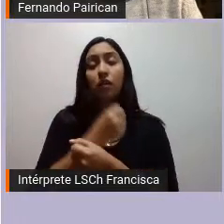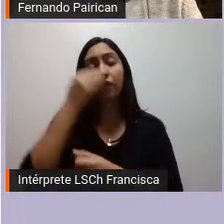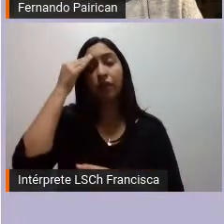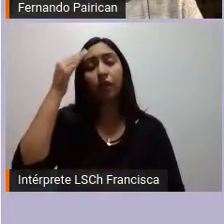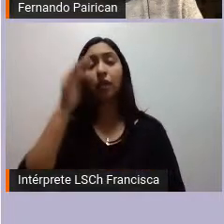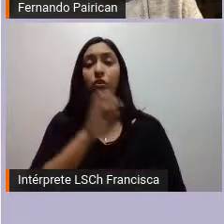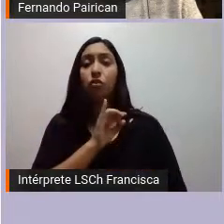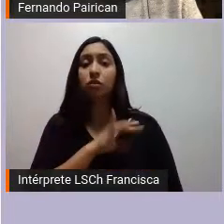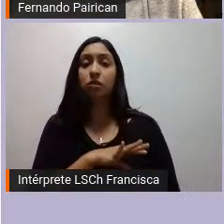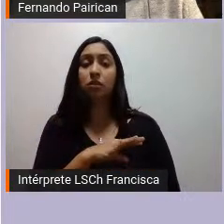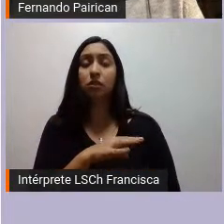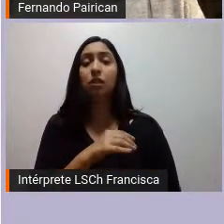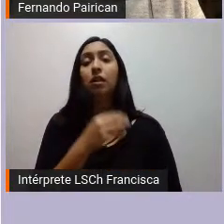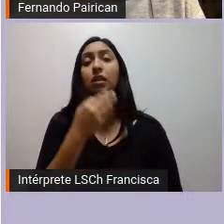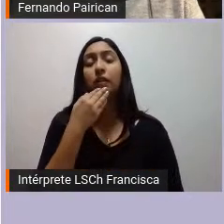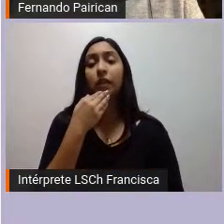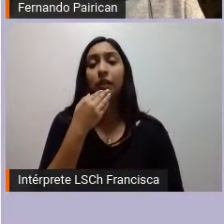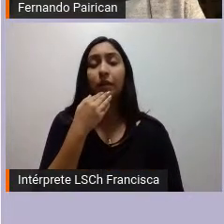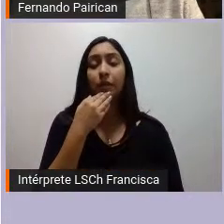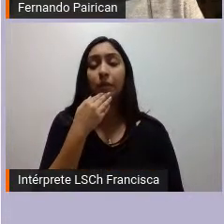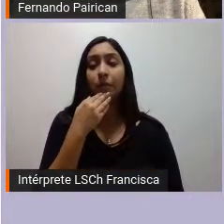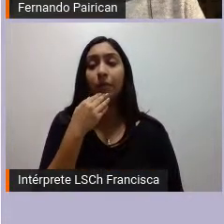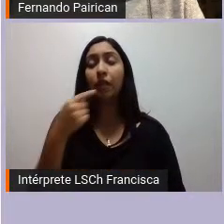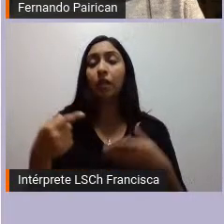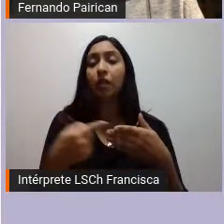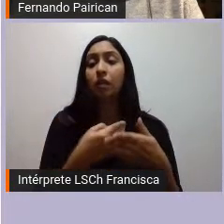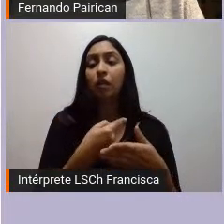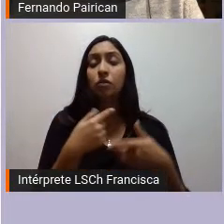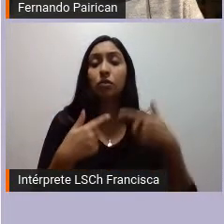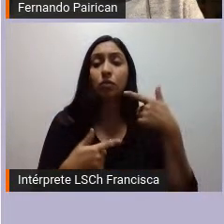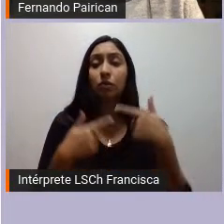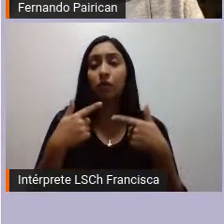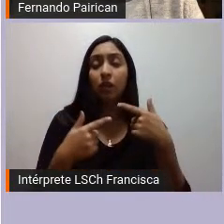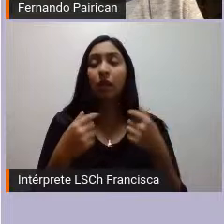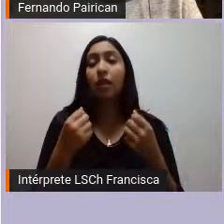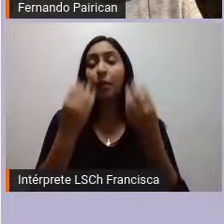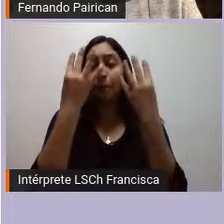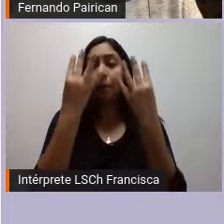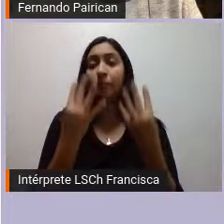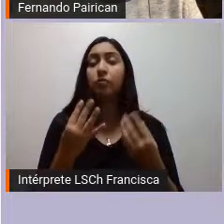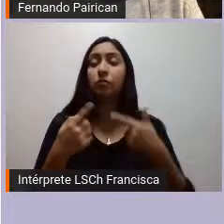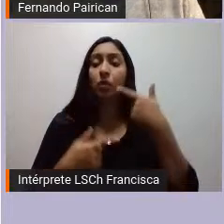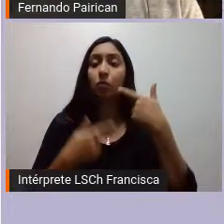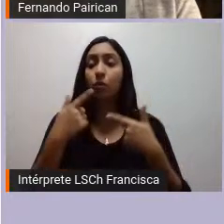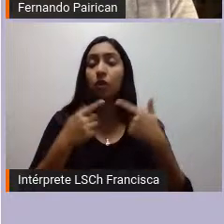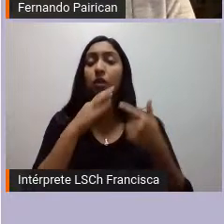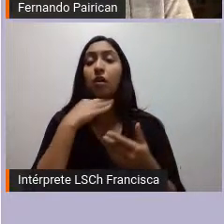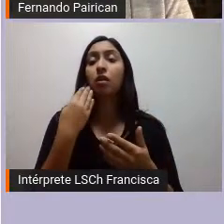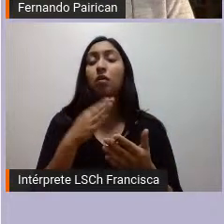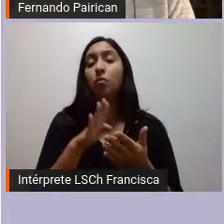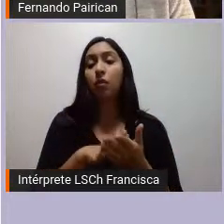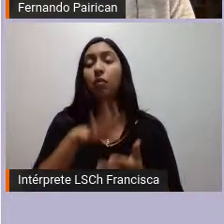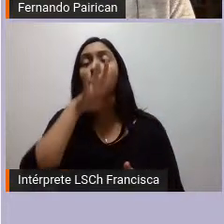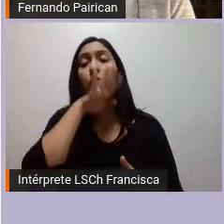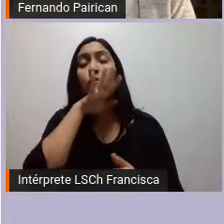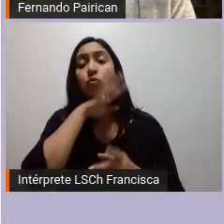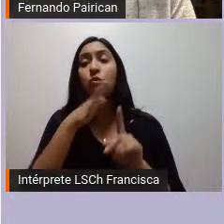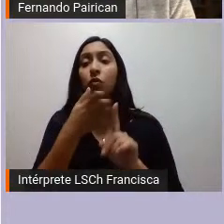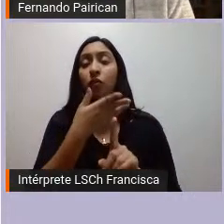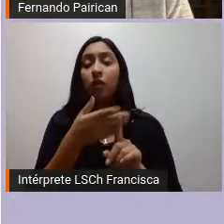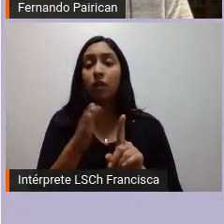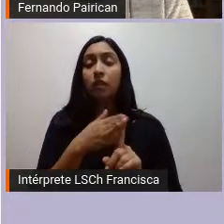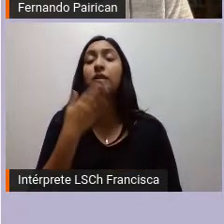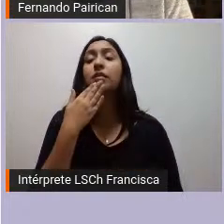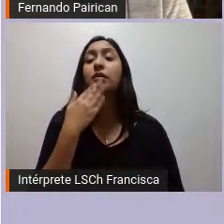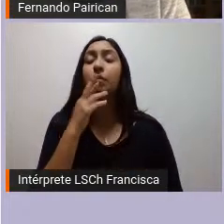ingreso de la policía de investigaciones y las políticas de prisión política y las muertes por el uso de la violencia política ha sido también respondida